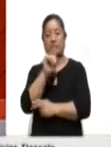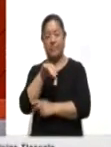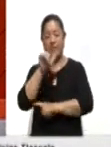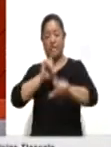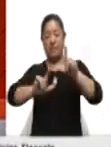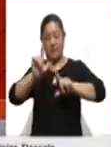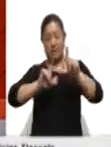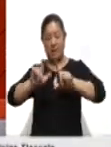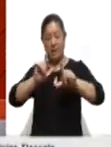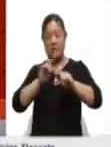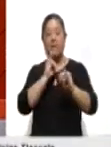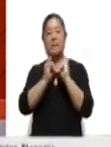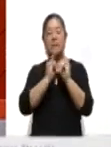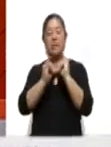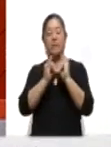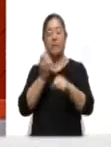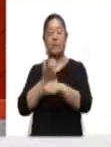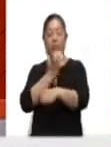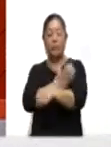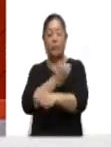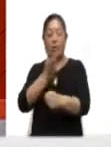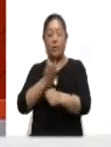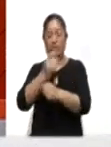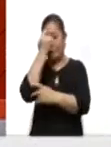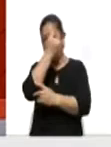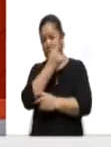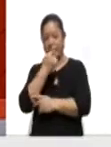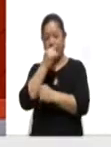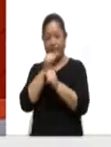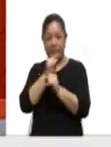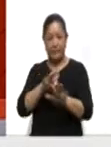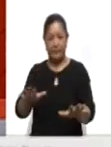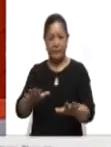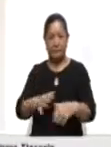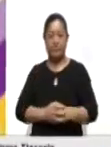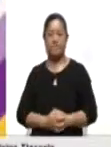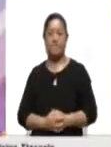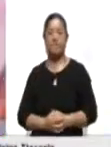lengua de señas mexicana, nos acompañará a lo largo de este espacio informativo.